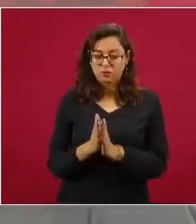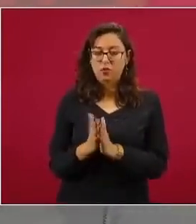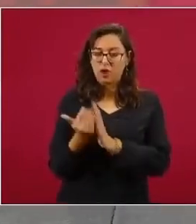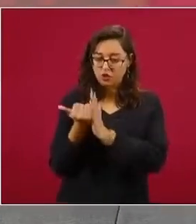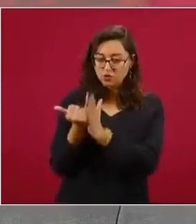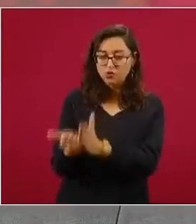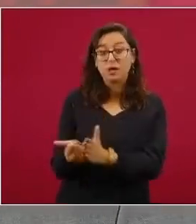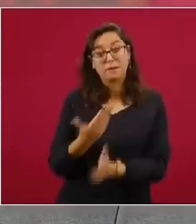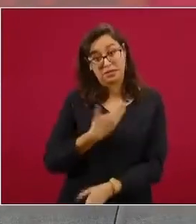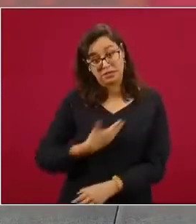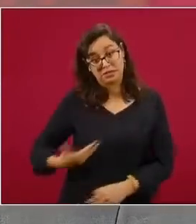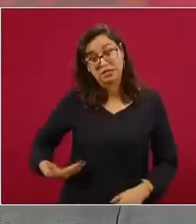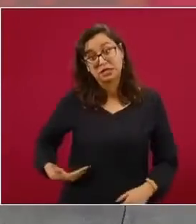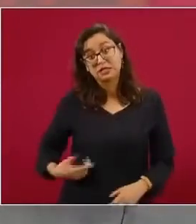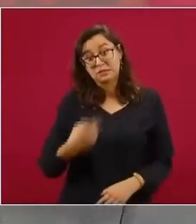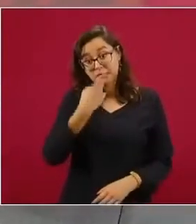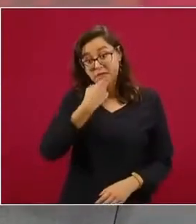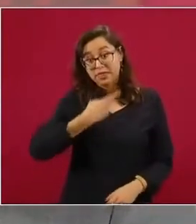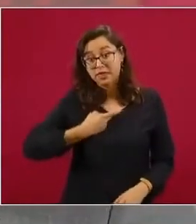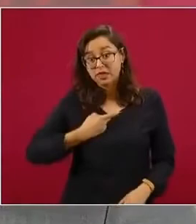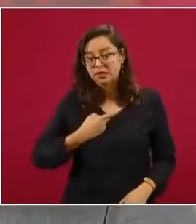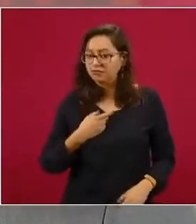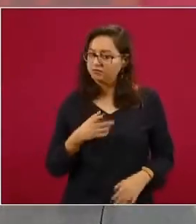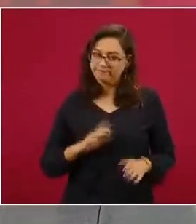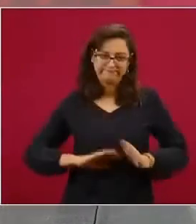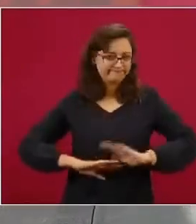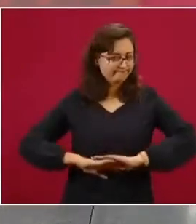o si